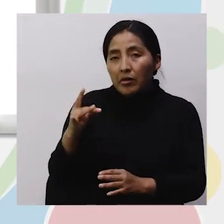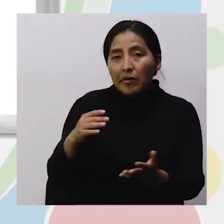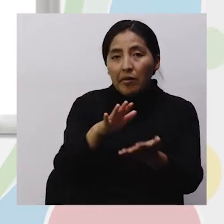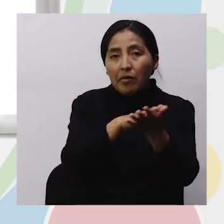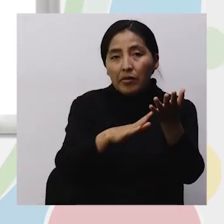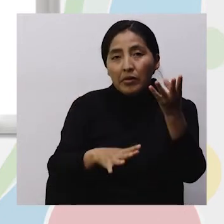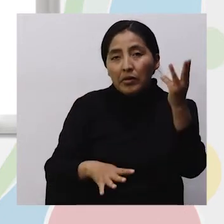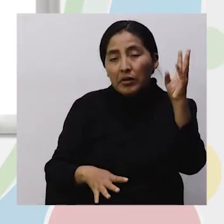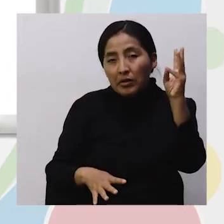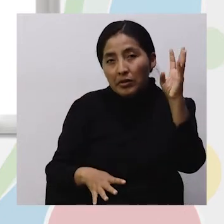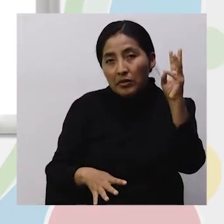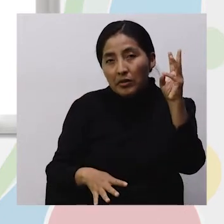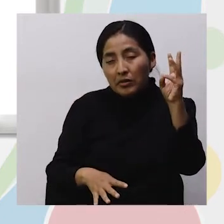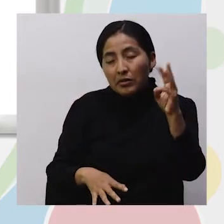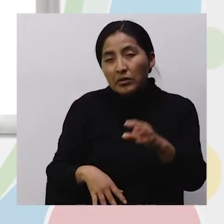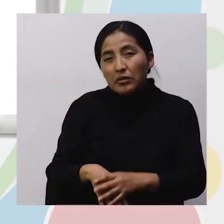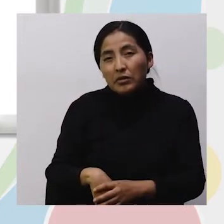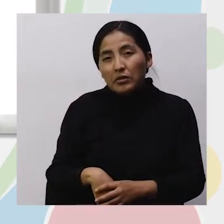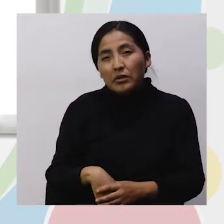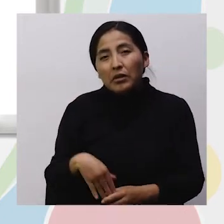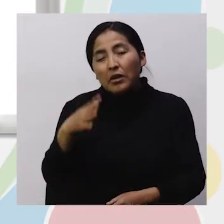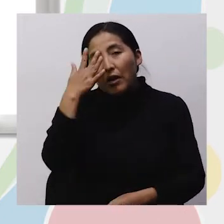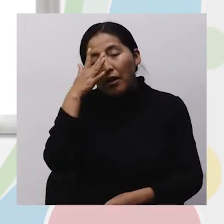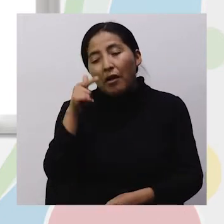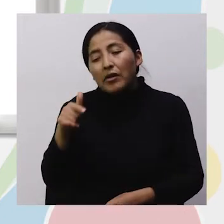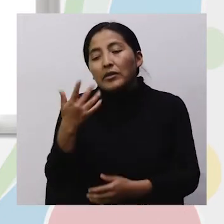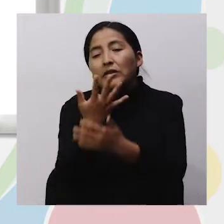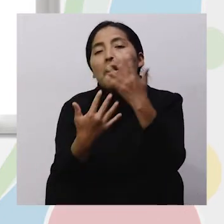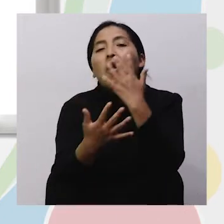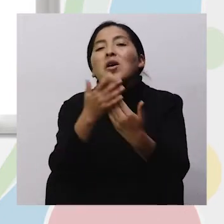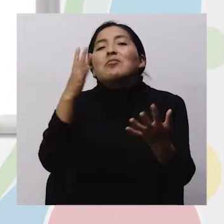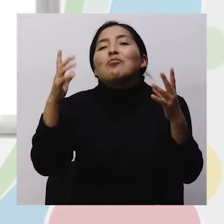Unas manos enormes, señorita